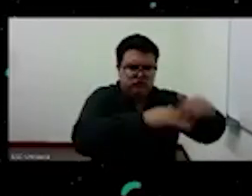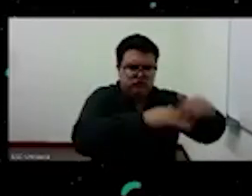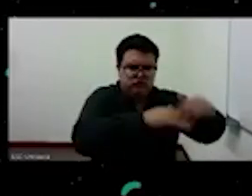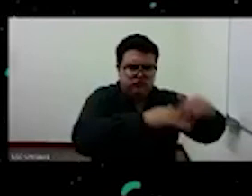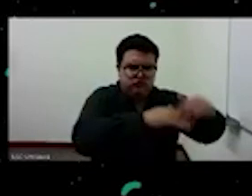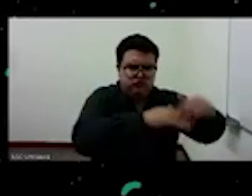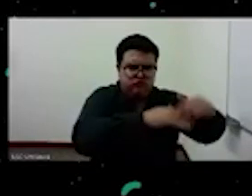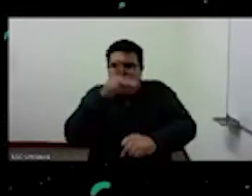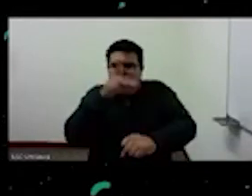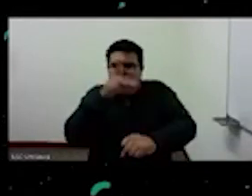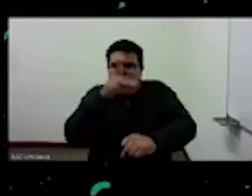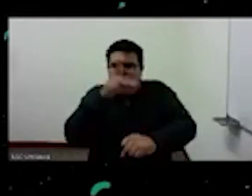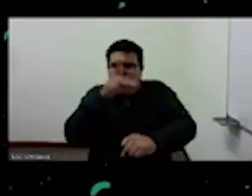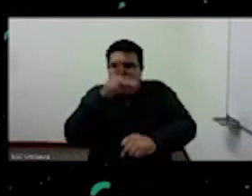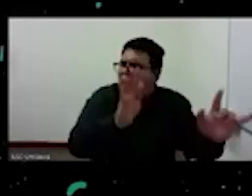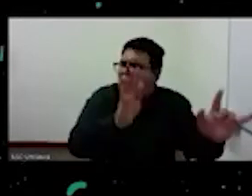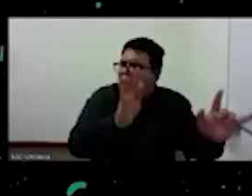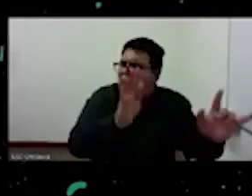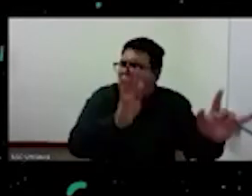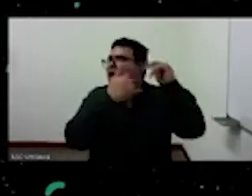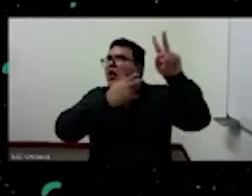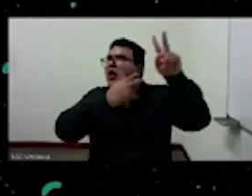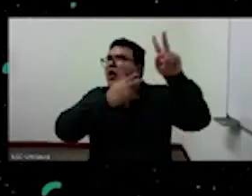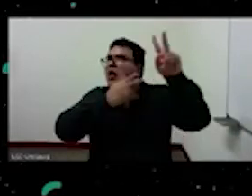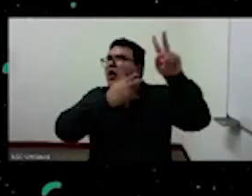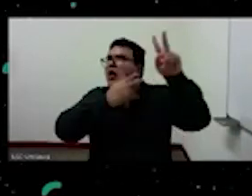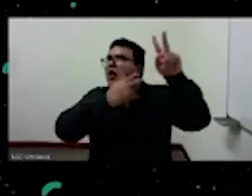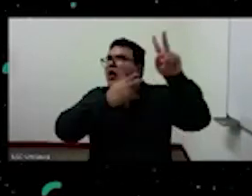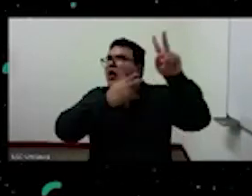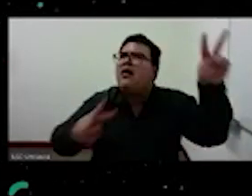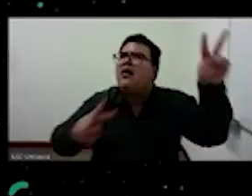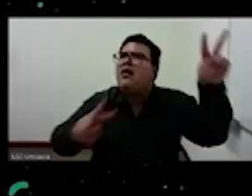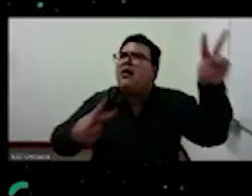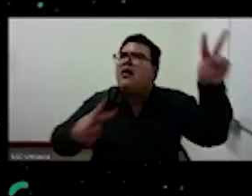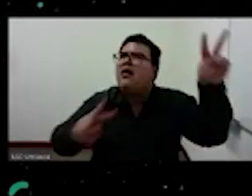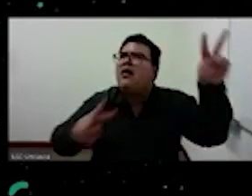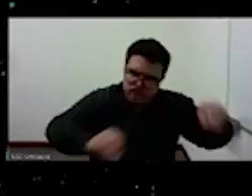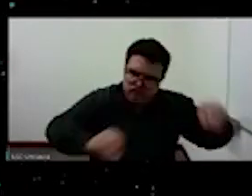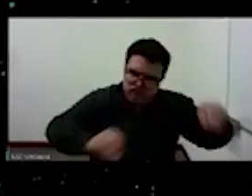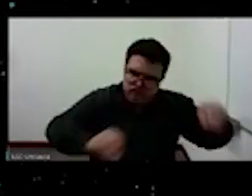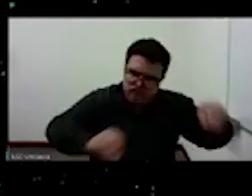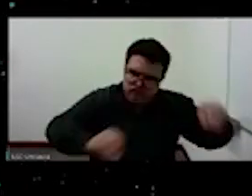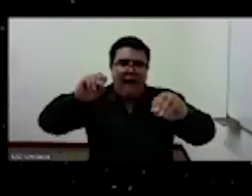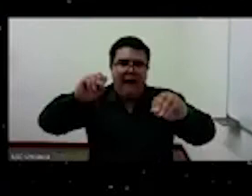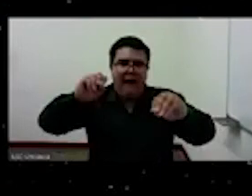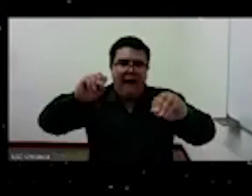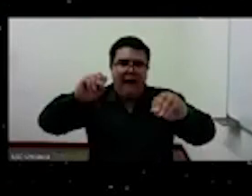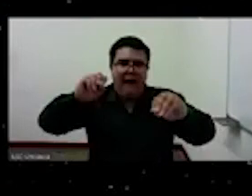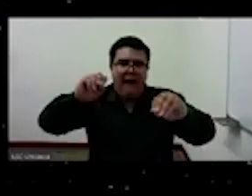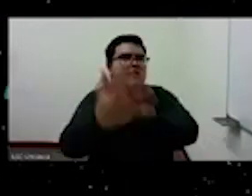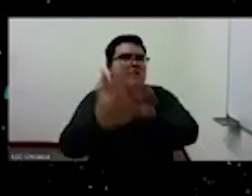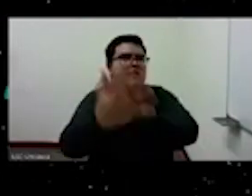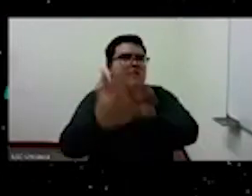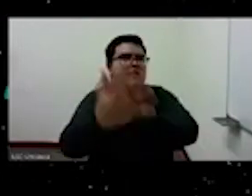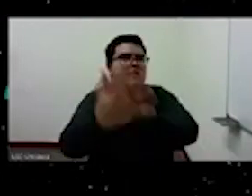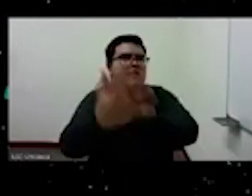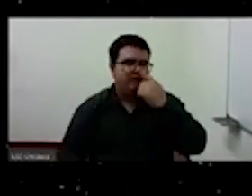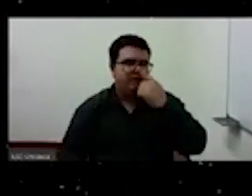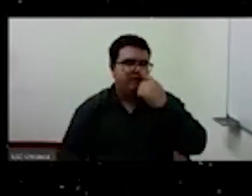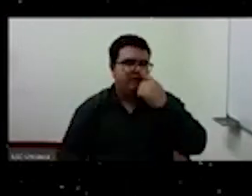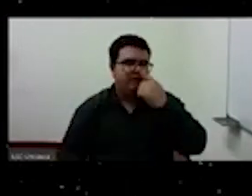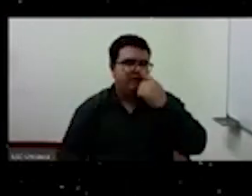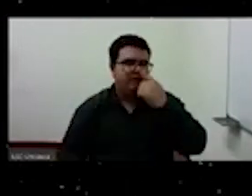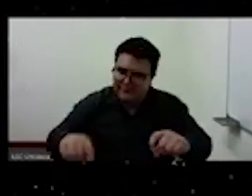sonoras que elaboran el caos y al mismo tiempo